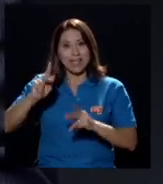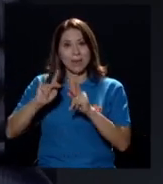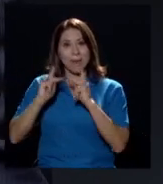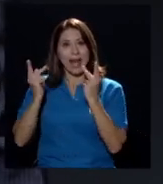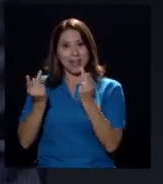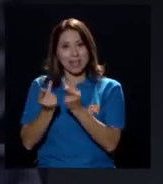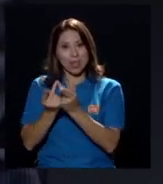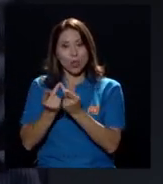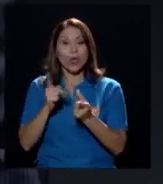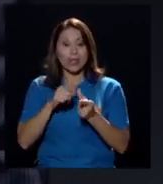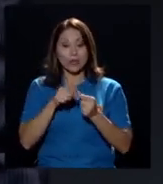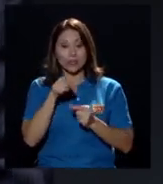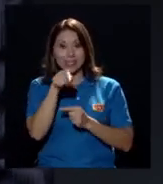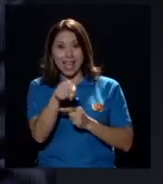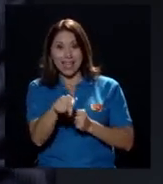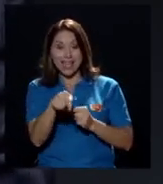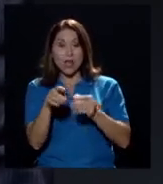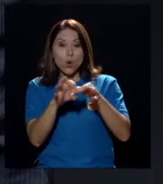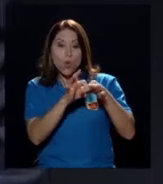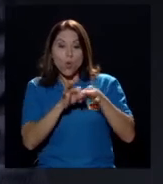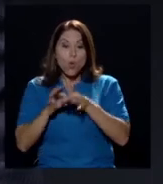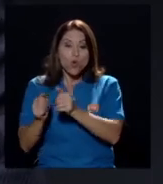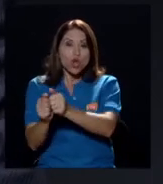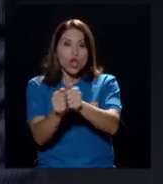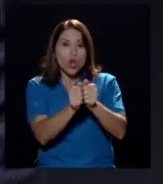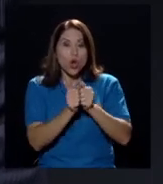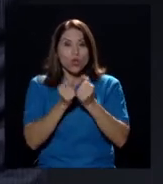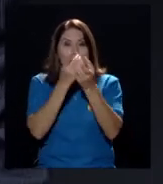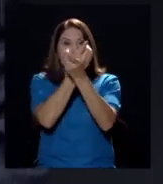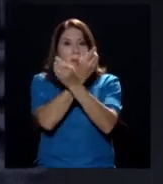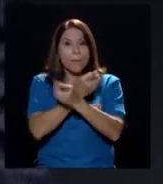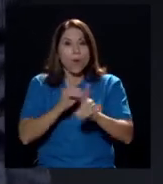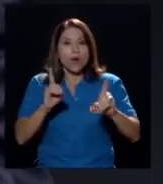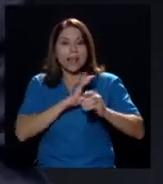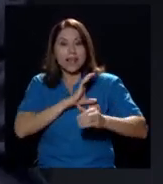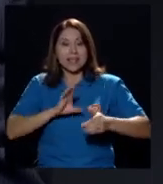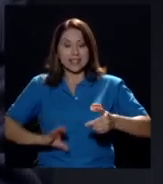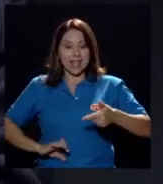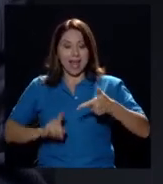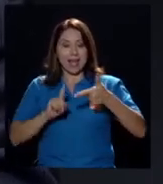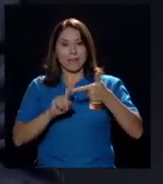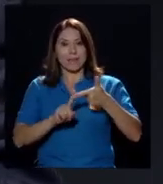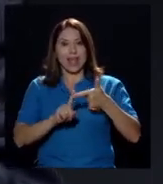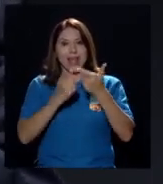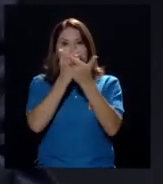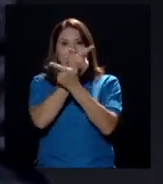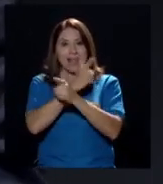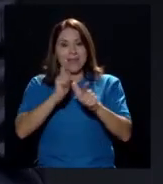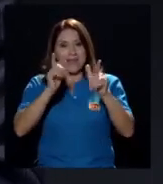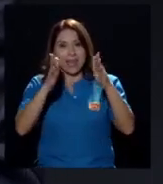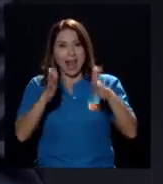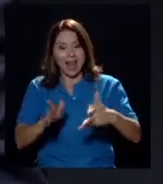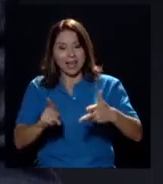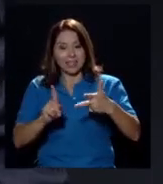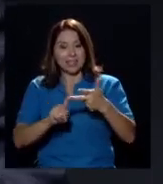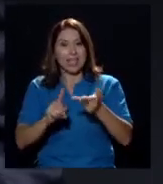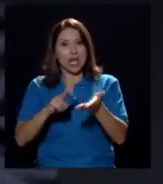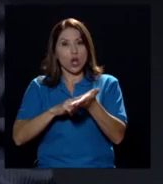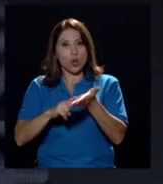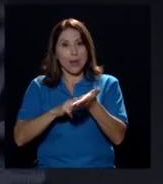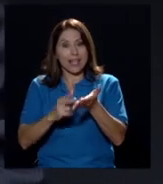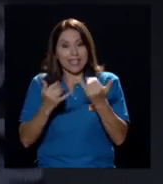Demócrata Cristiana, los liberales y los verdes, que en ese momento están negociando,